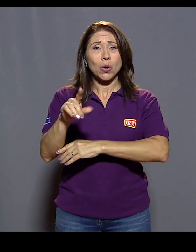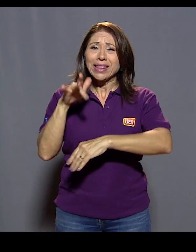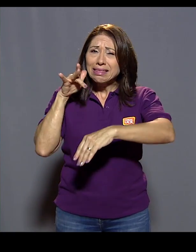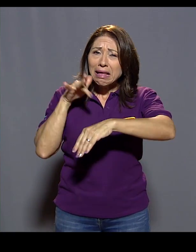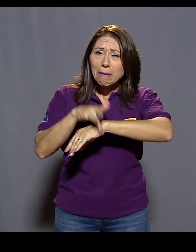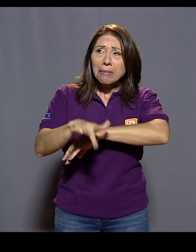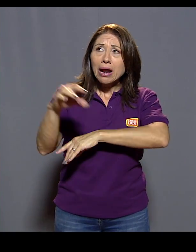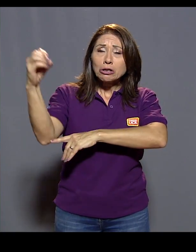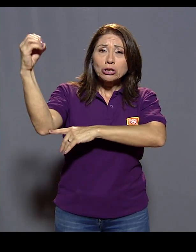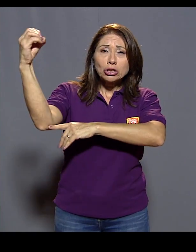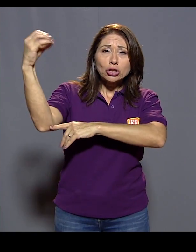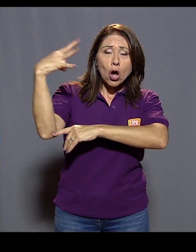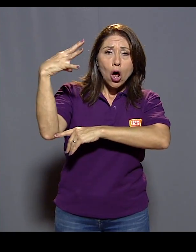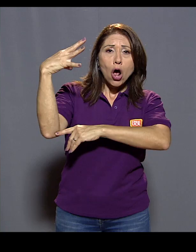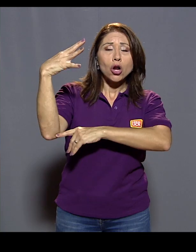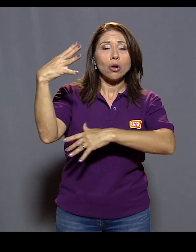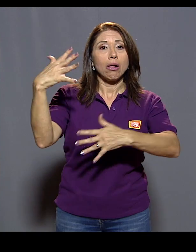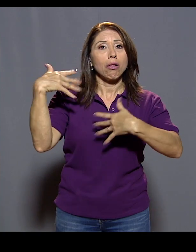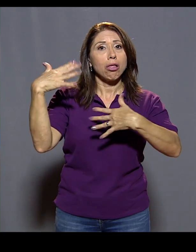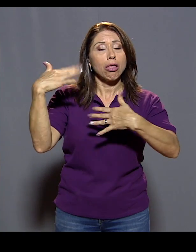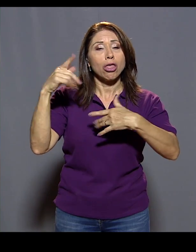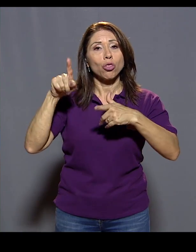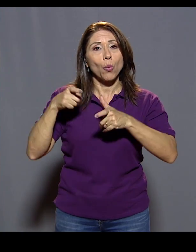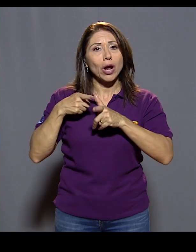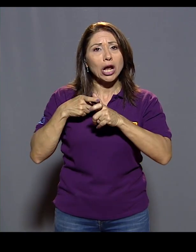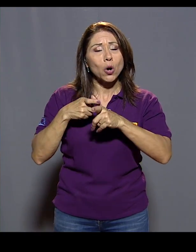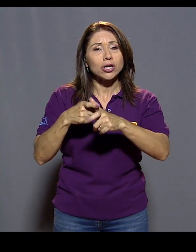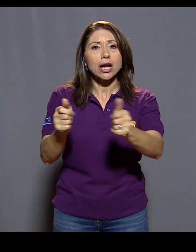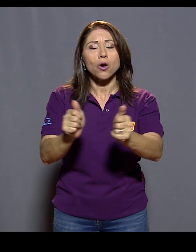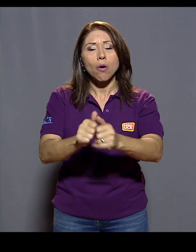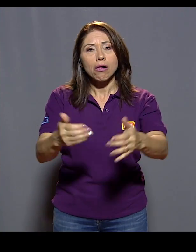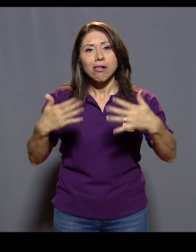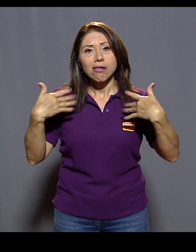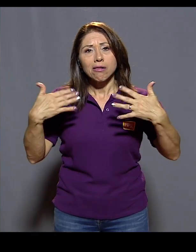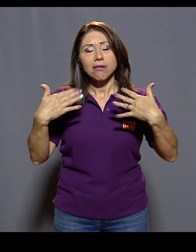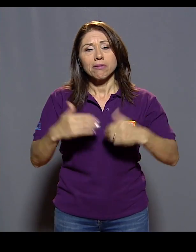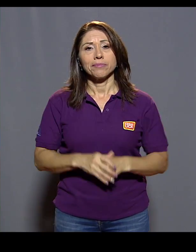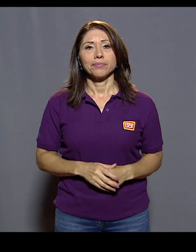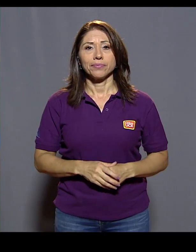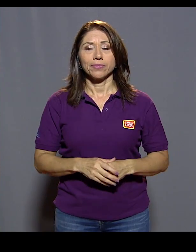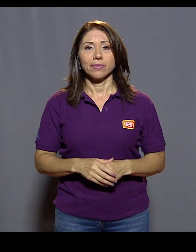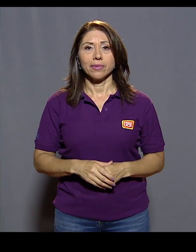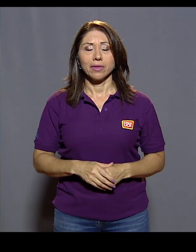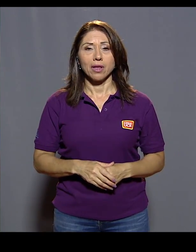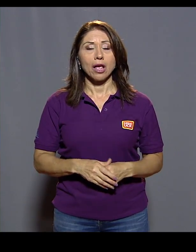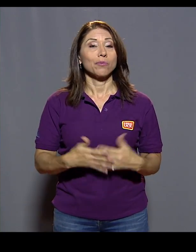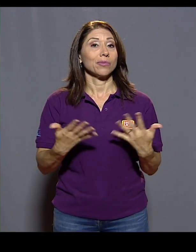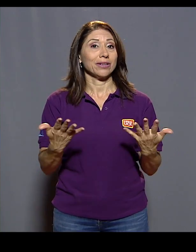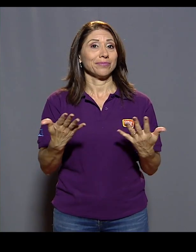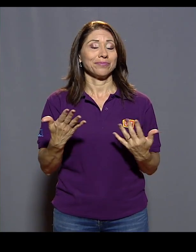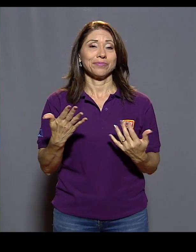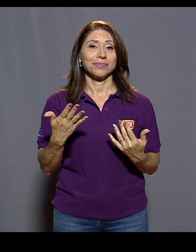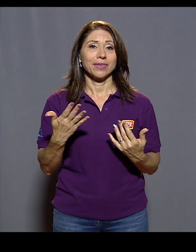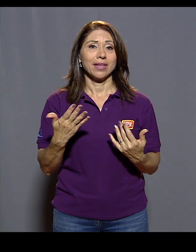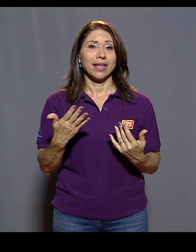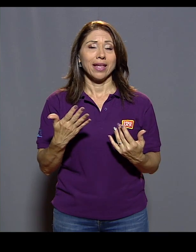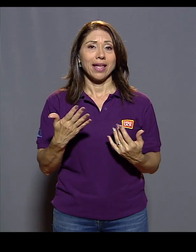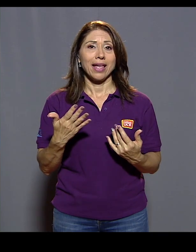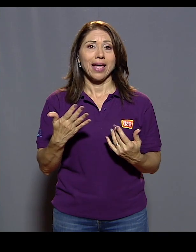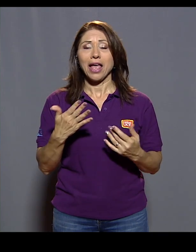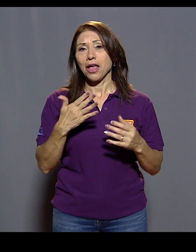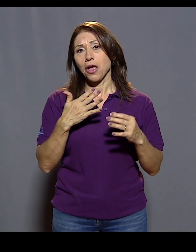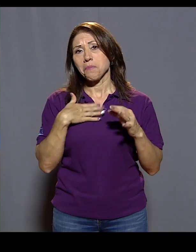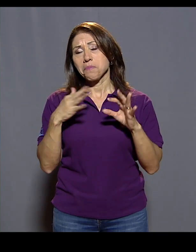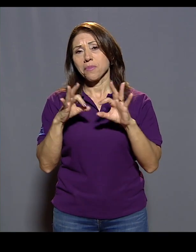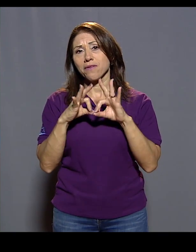Como visito con mi familia, yo llego, todo el mundo me saluda, yo también, tienen chamigos, entonces